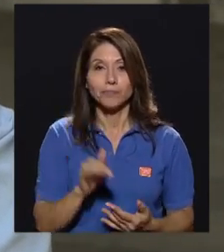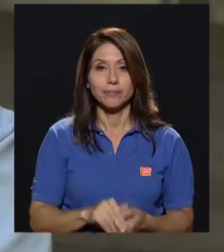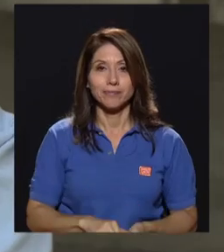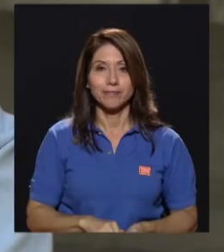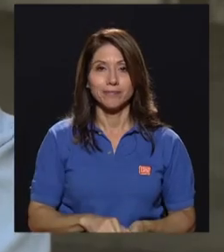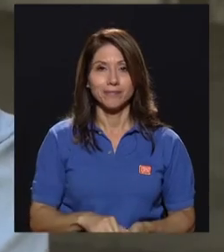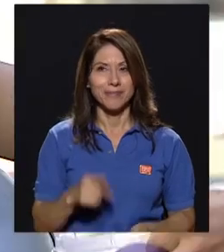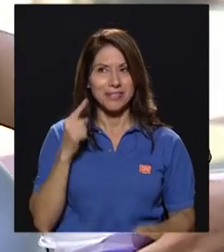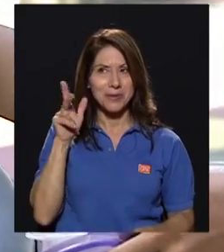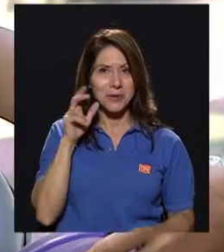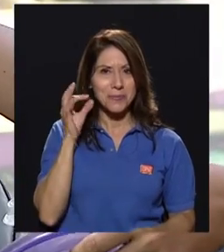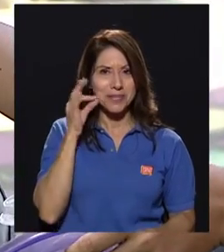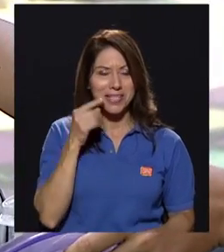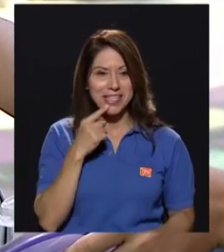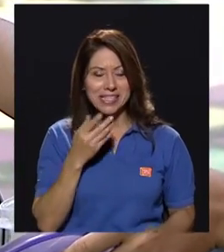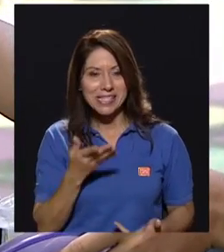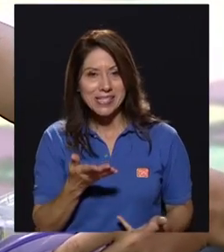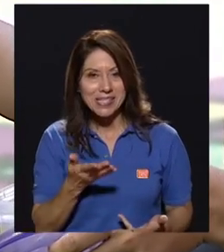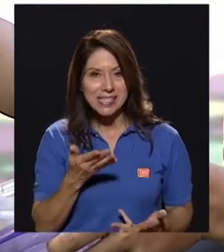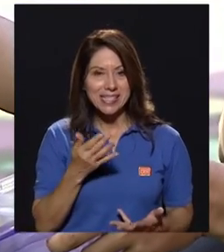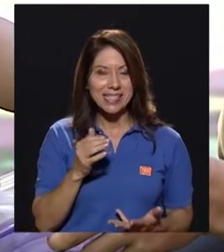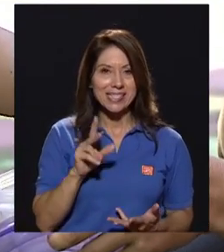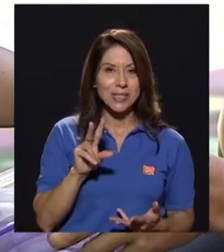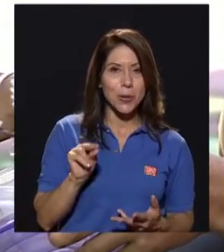No me atrevo, no sí me atrevo.